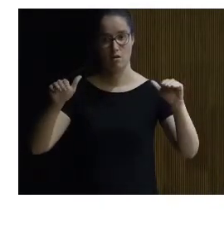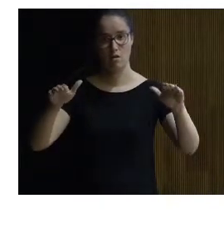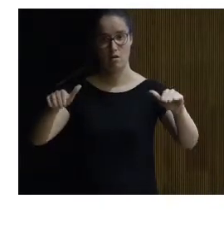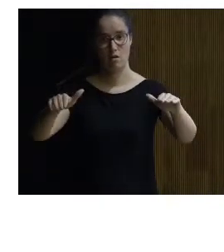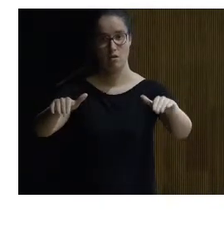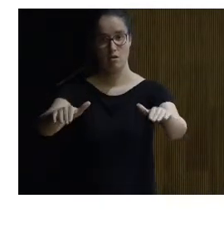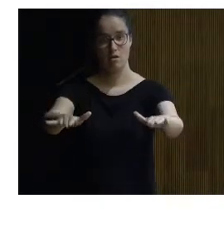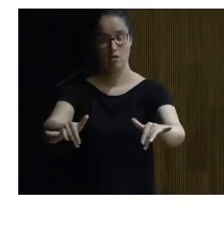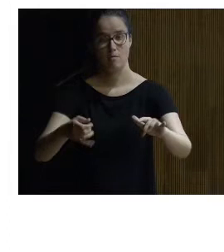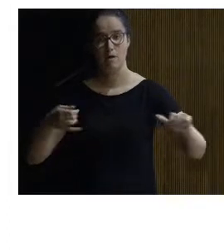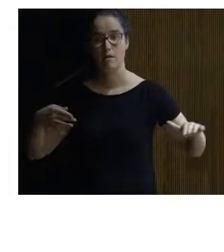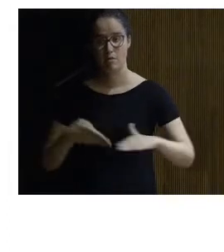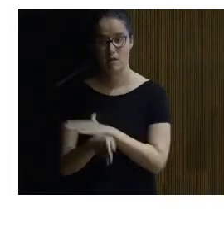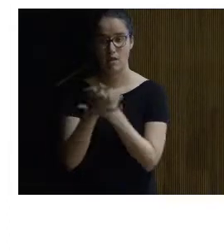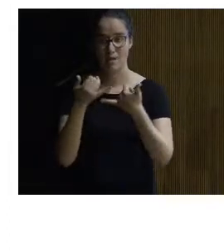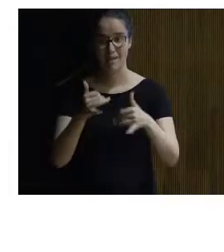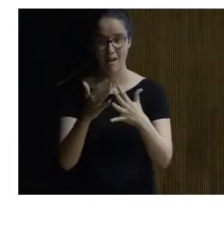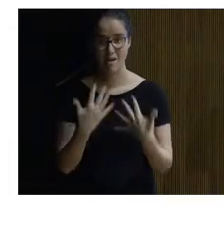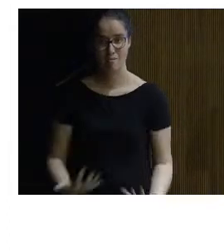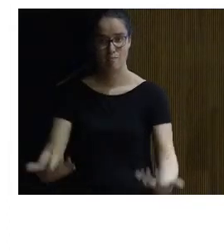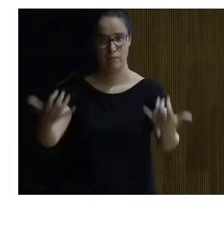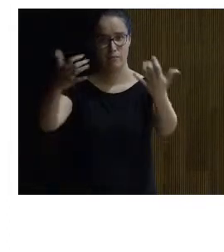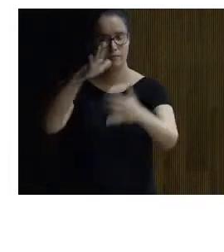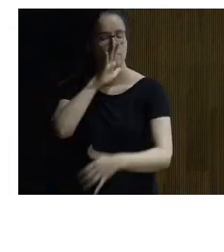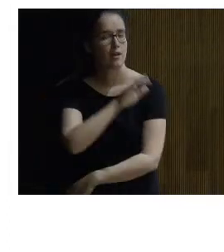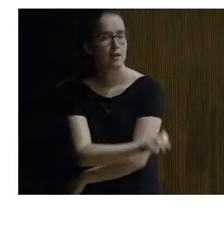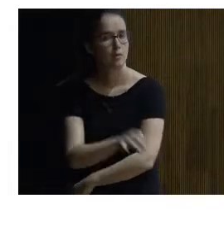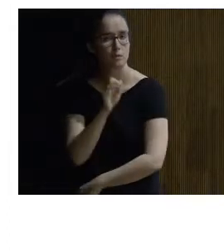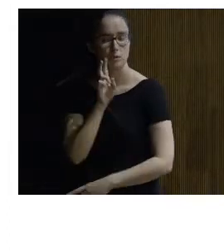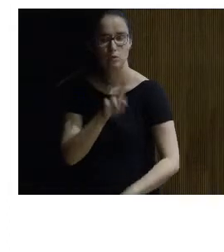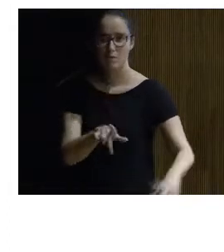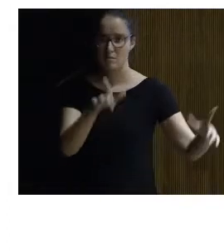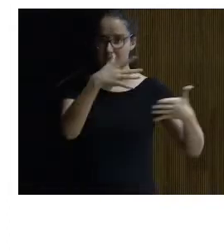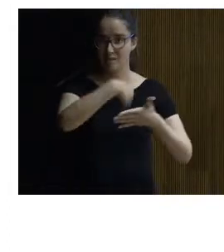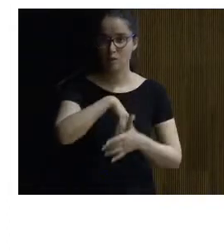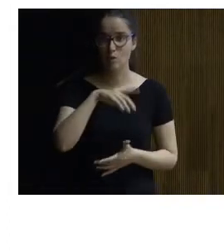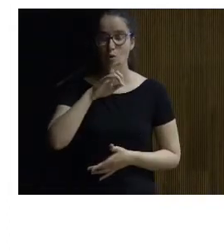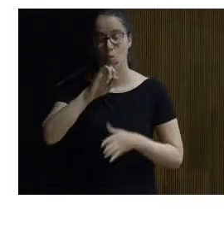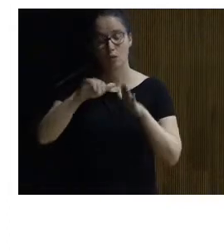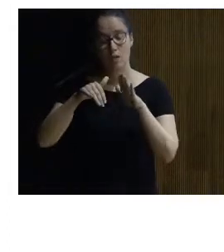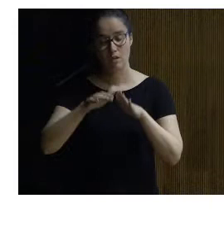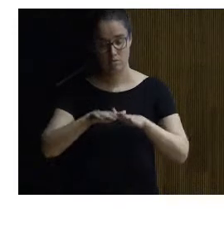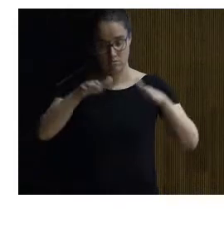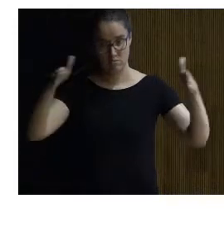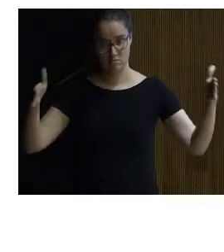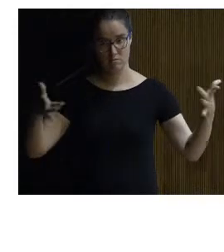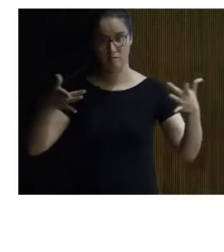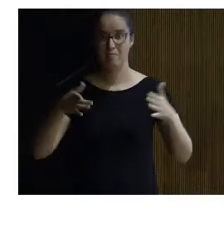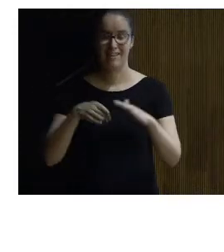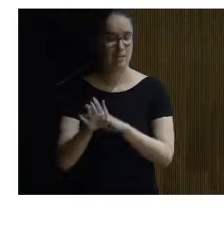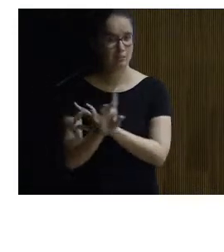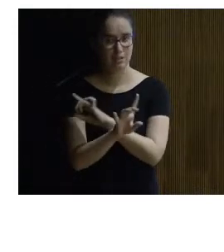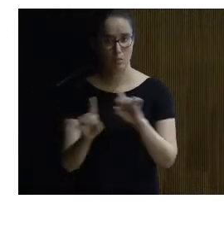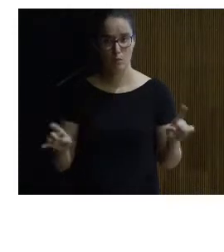acceder a ese salón de actos magníficos aquí veis una imagen del interior otra del estado donde el propio estado tampoco era